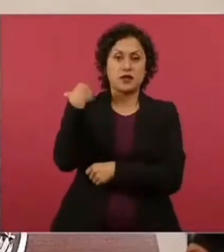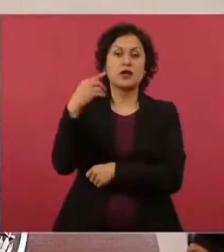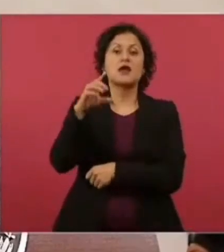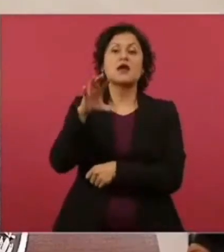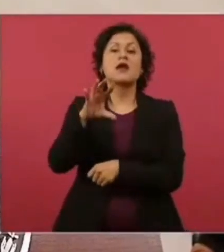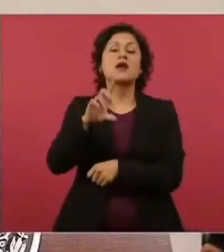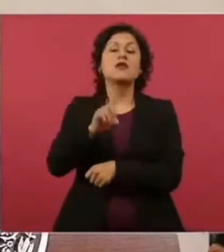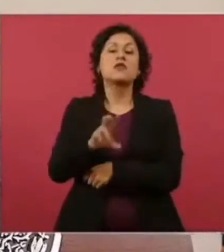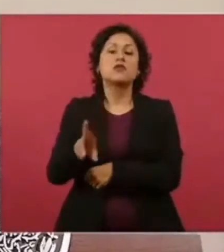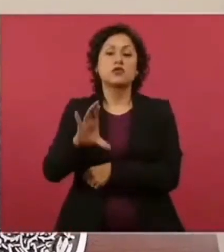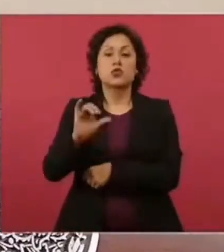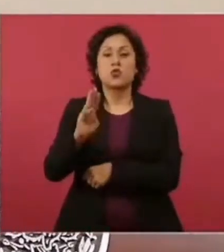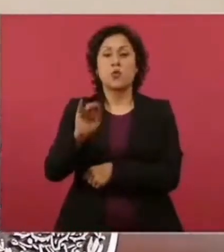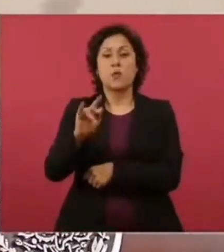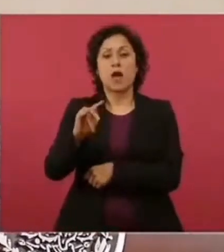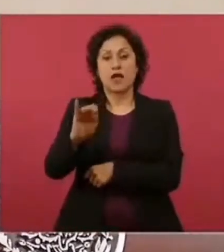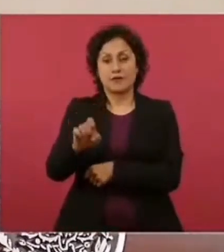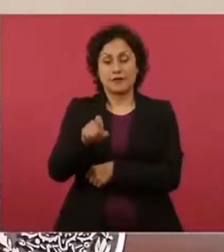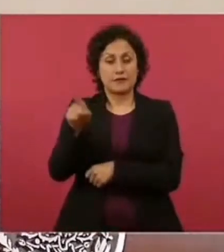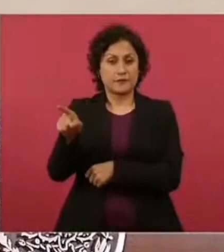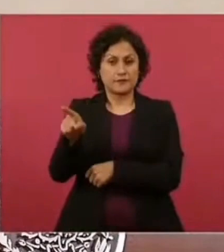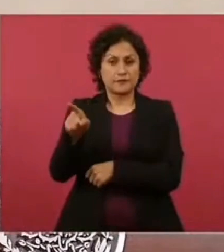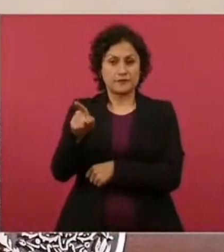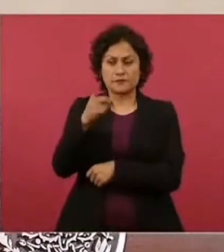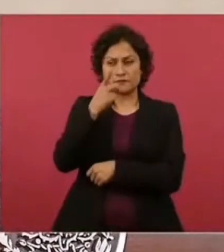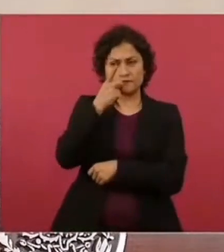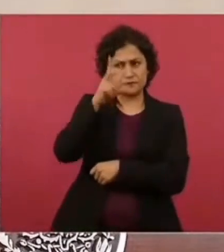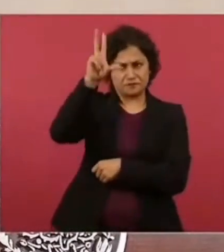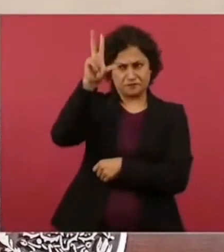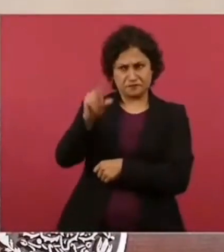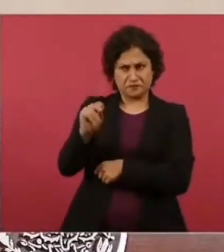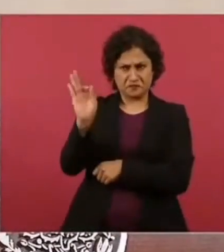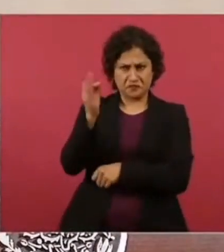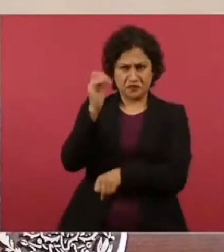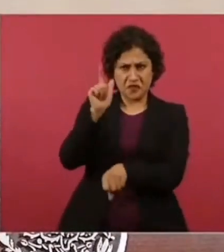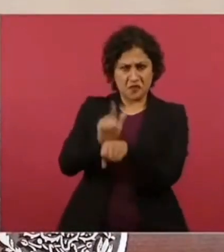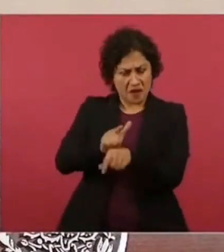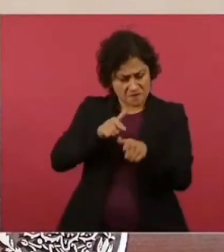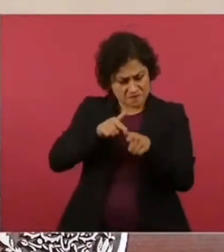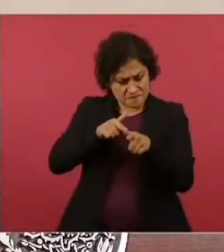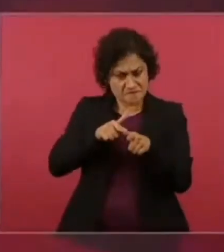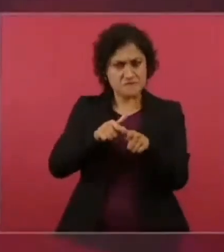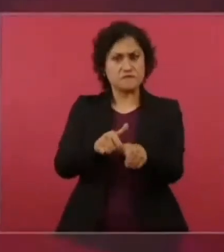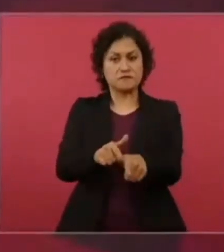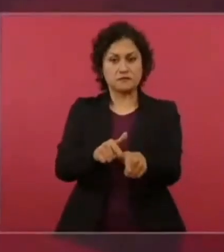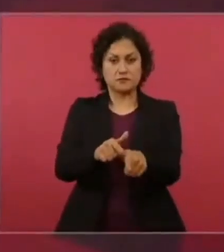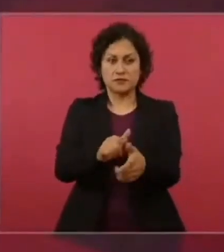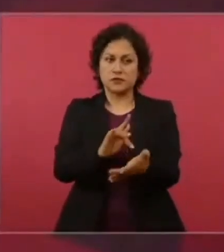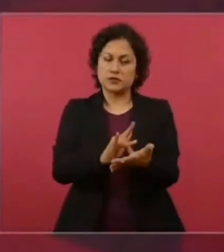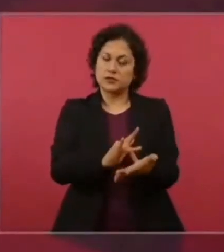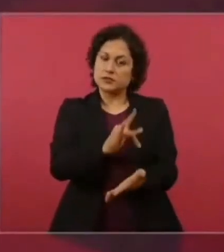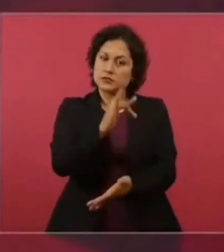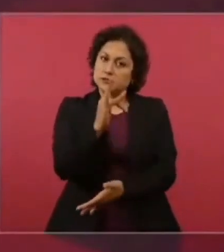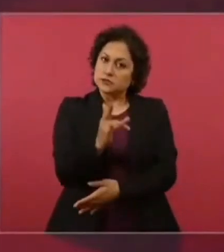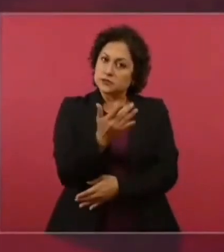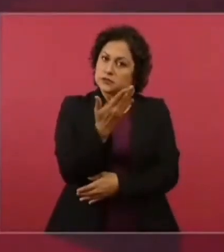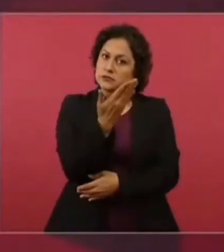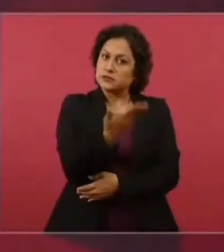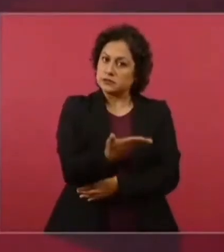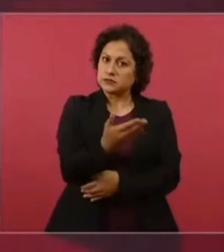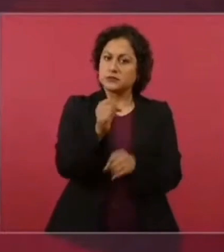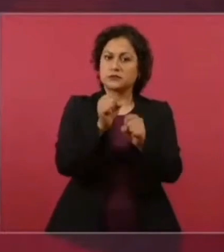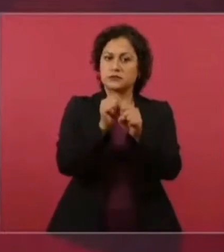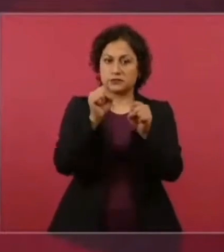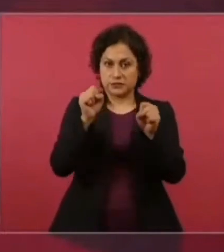se opuso a que ese sistema se entregara. Gracias a eso, ese sistema,